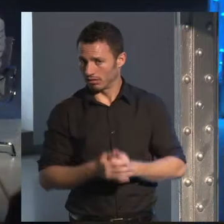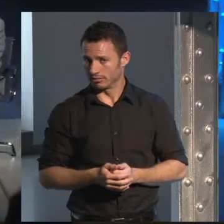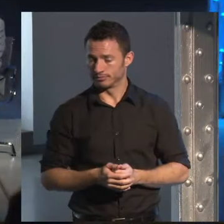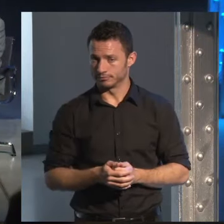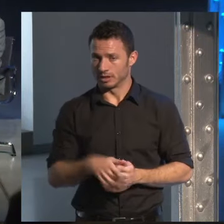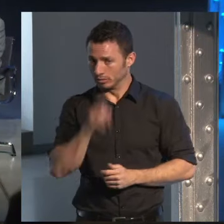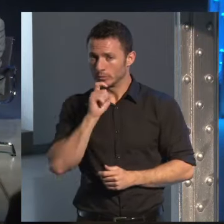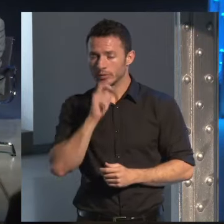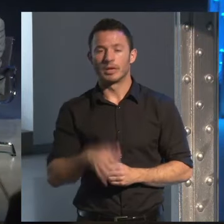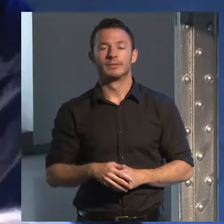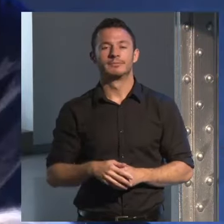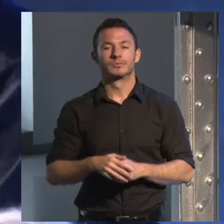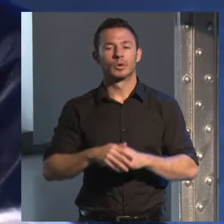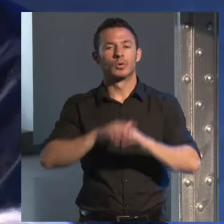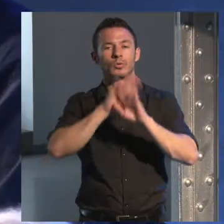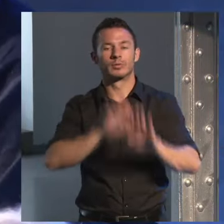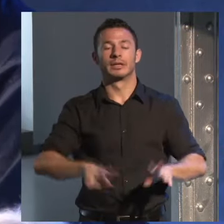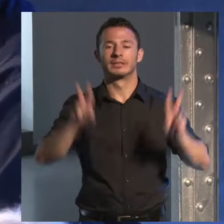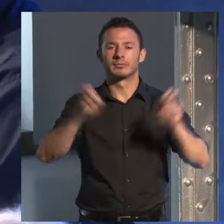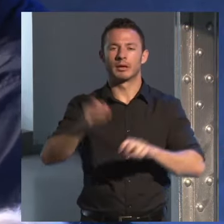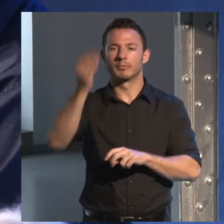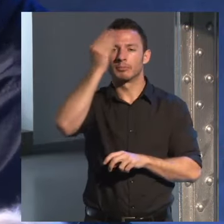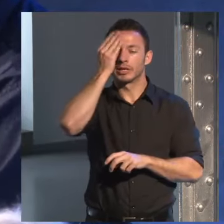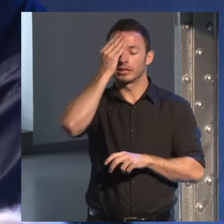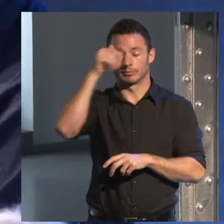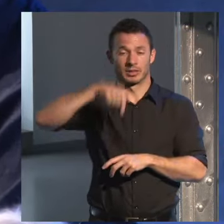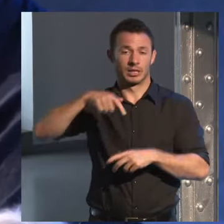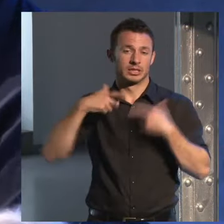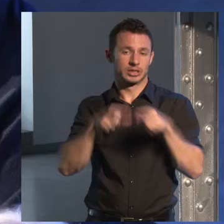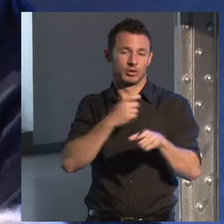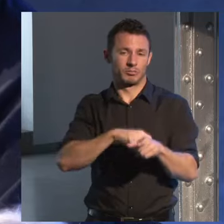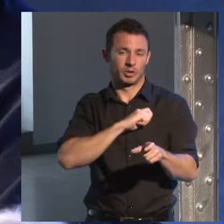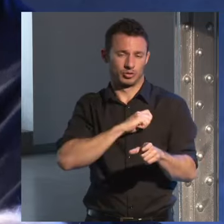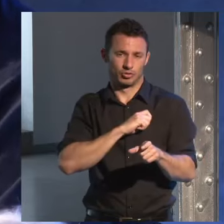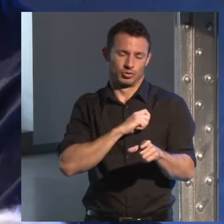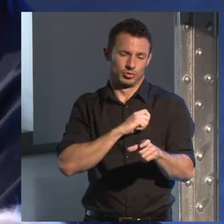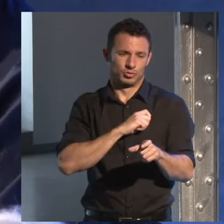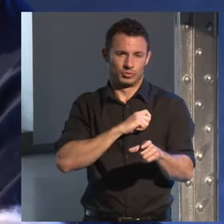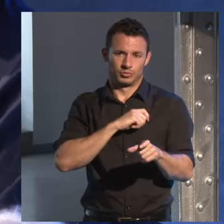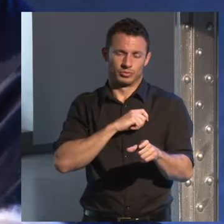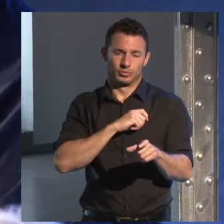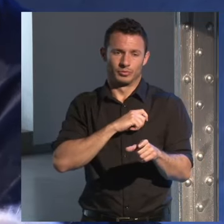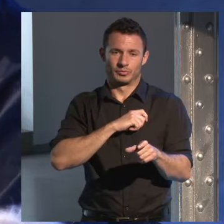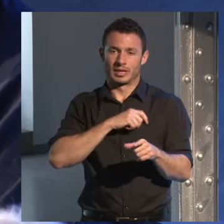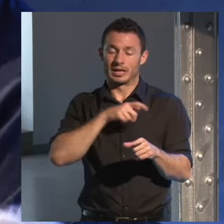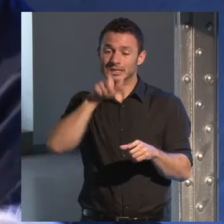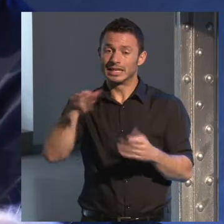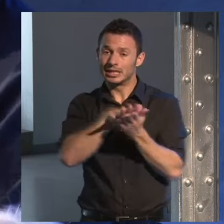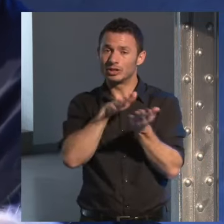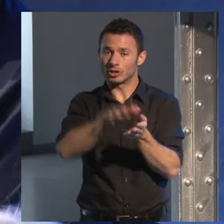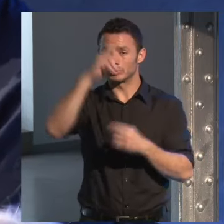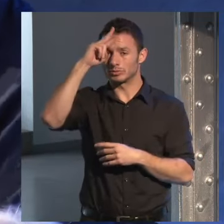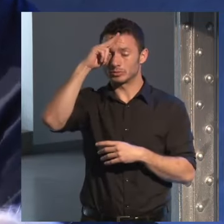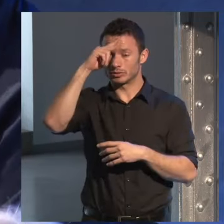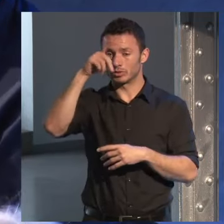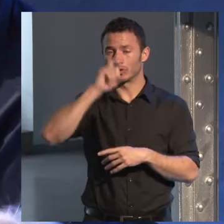el tema de la piratería que es un tema muy preocupante en el sector editorial español están los editores especialmente preocupados y yo recuerdo que en